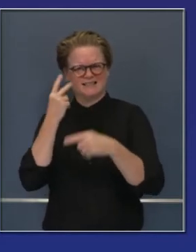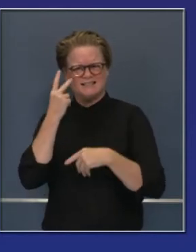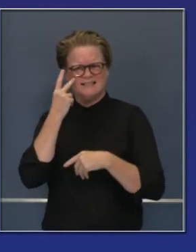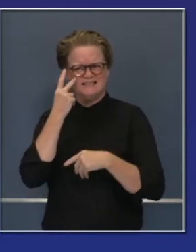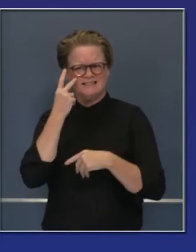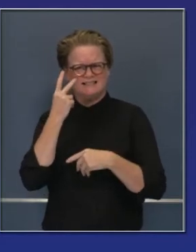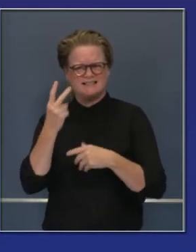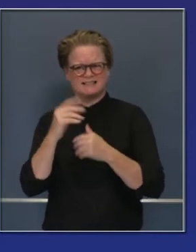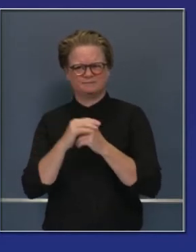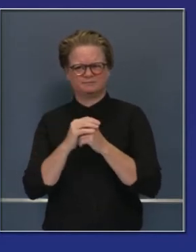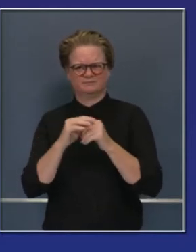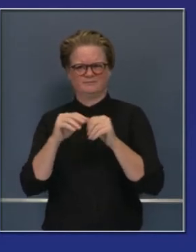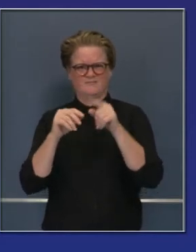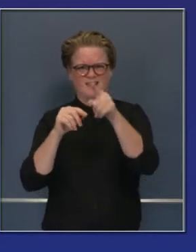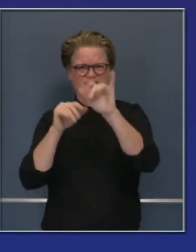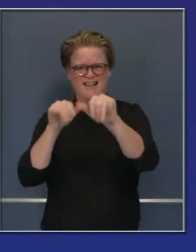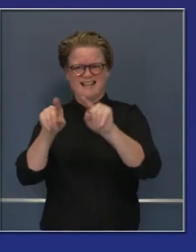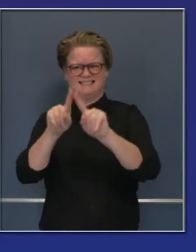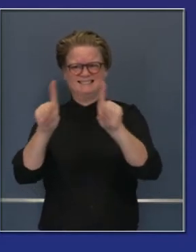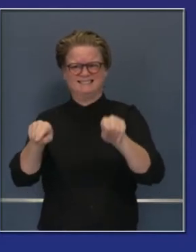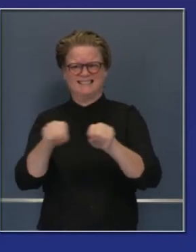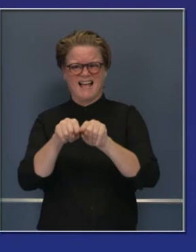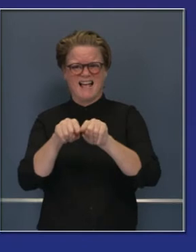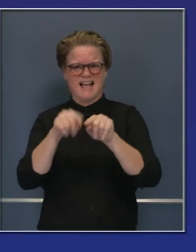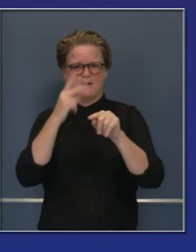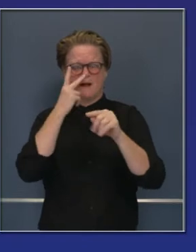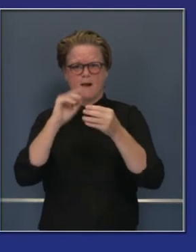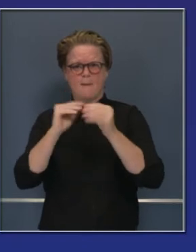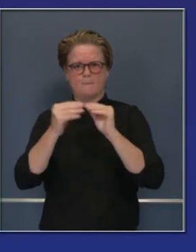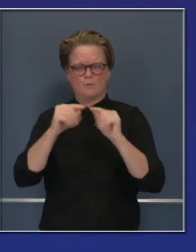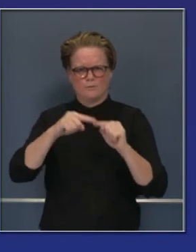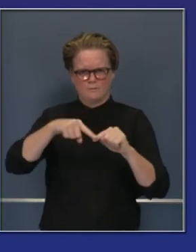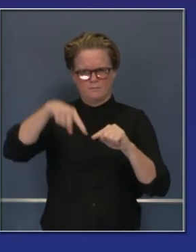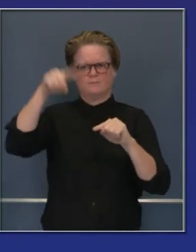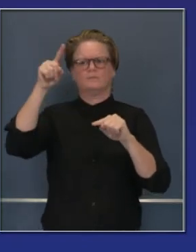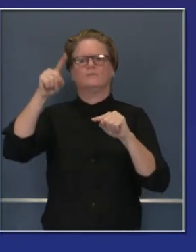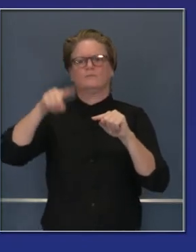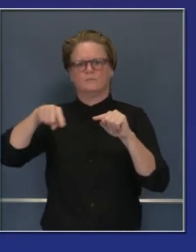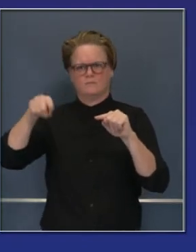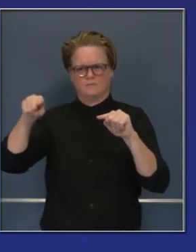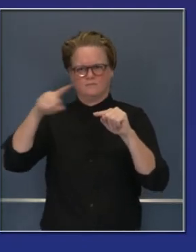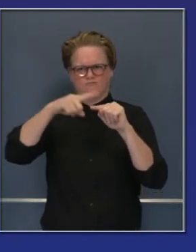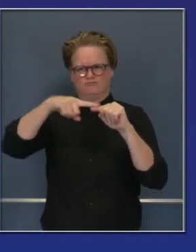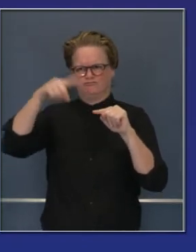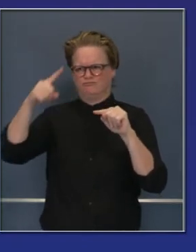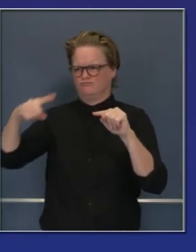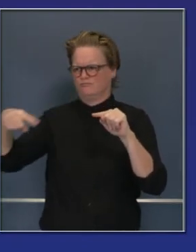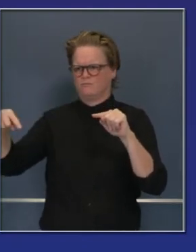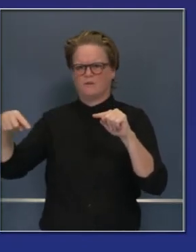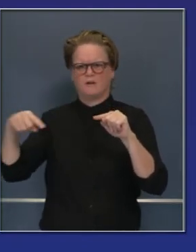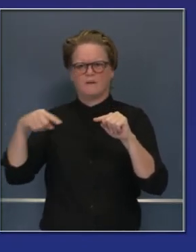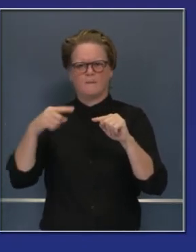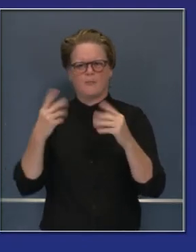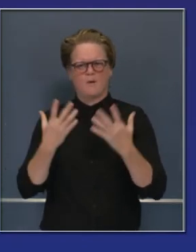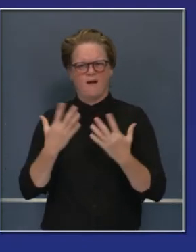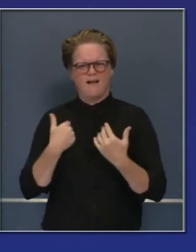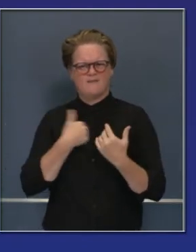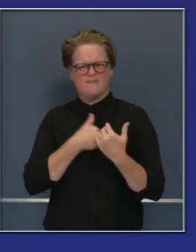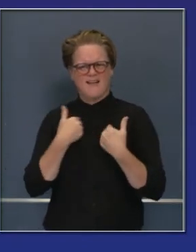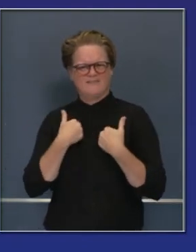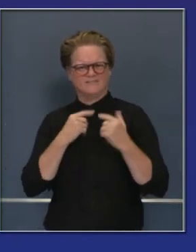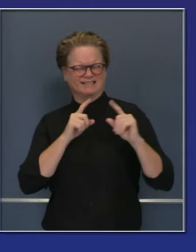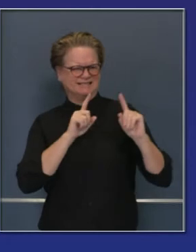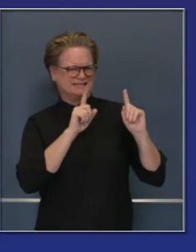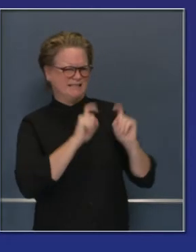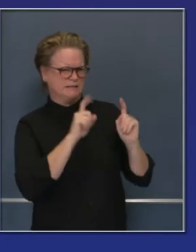encabezados en las noticias estos números de casos. Y no queremos causar alarma. Pero es importante tener un buen control